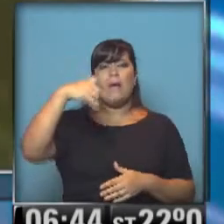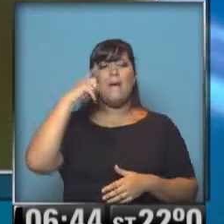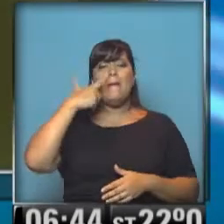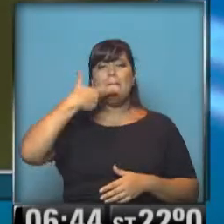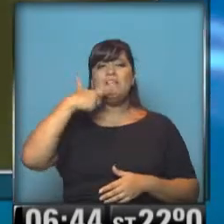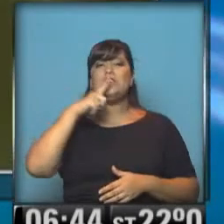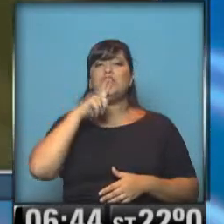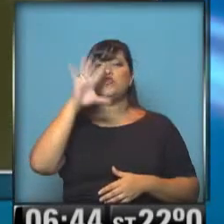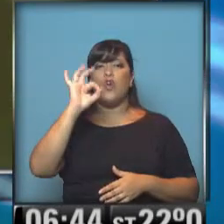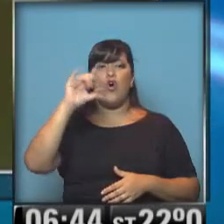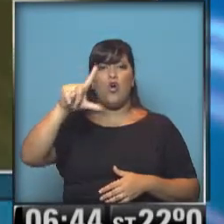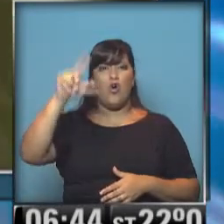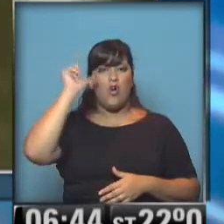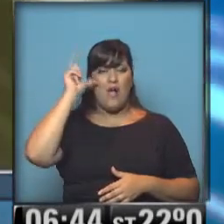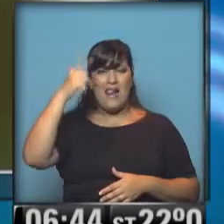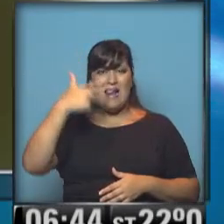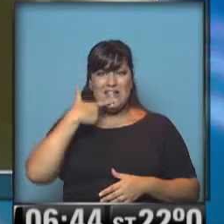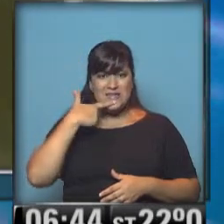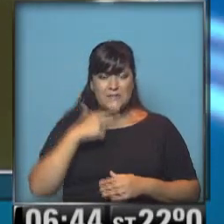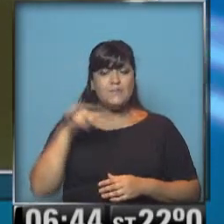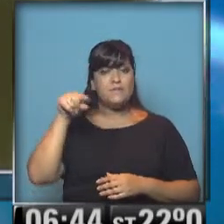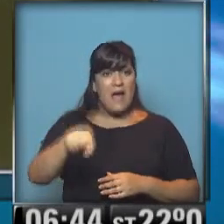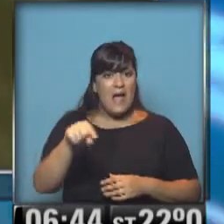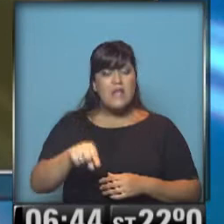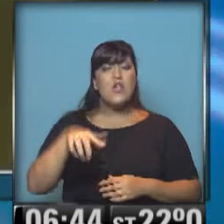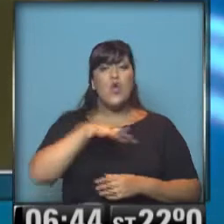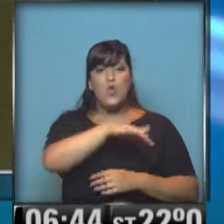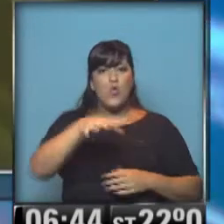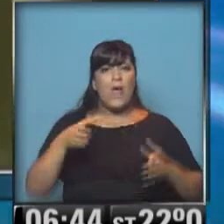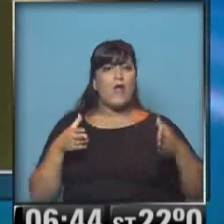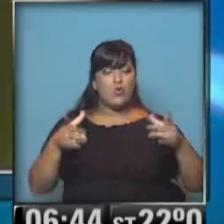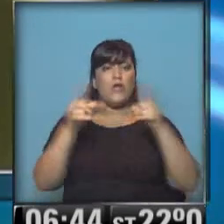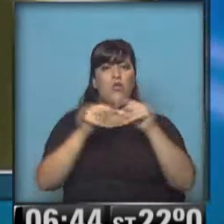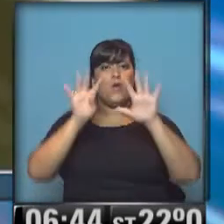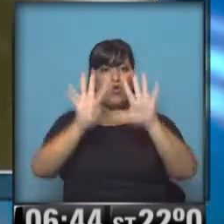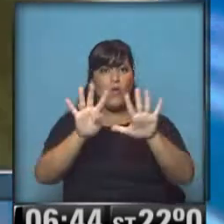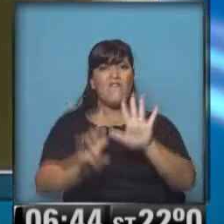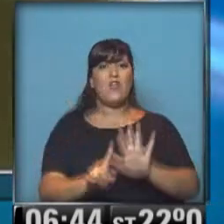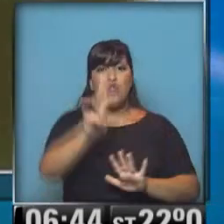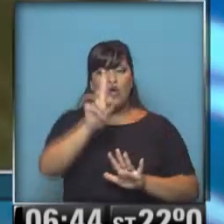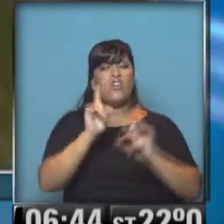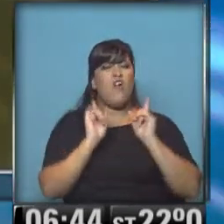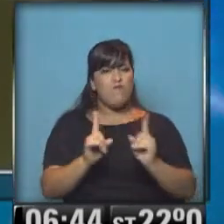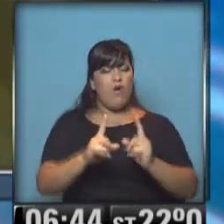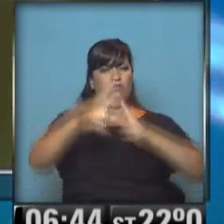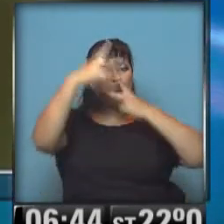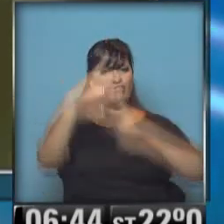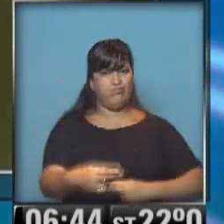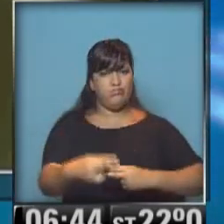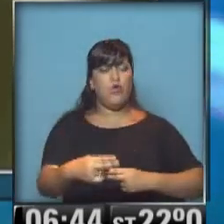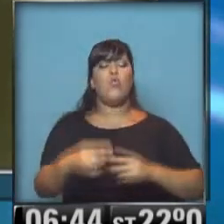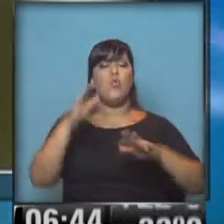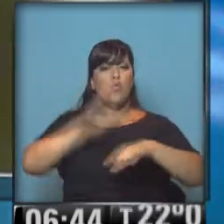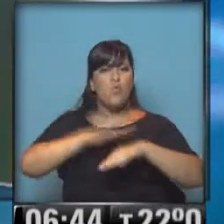de Totora con Las Peñas. Bueno, en ese sector entonces de la ruta 9 Norte, por ahora sigue el corte total debido